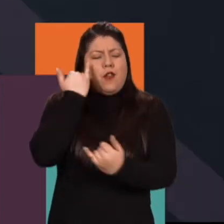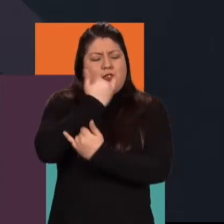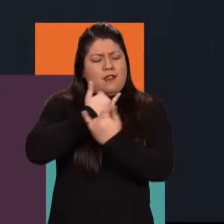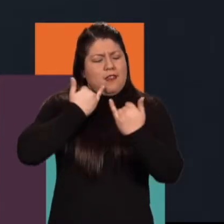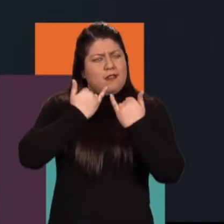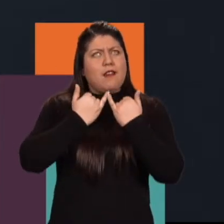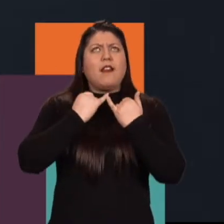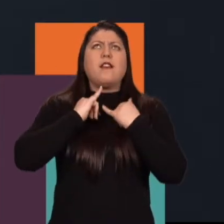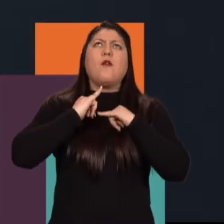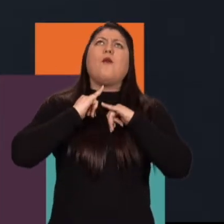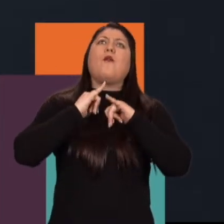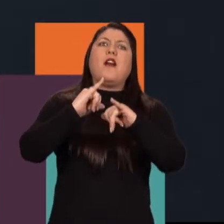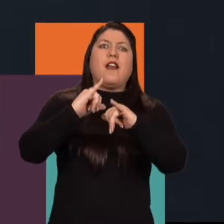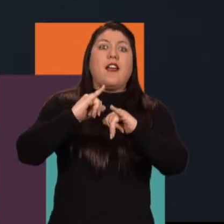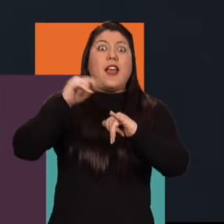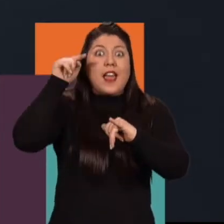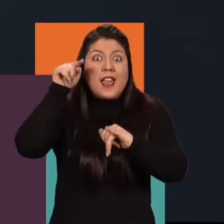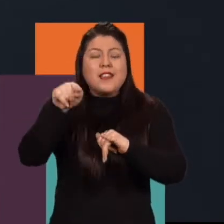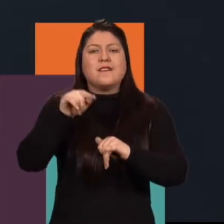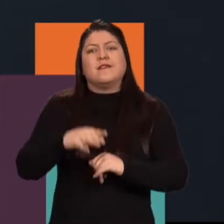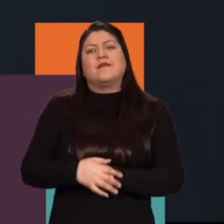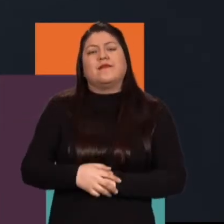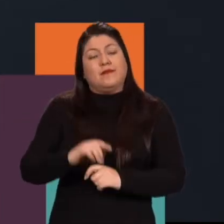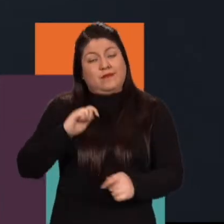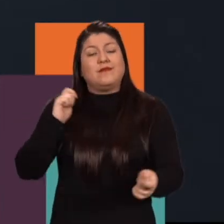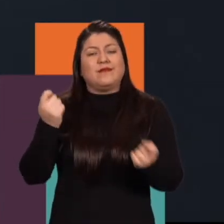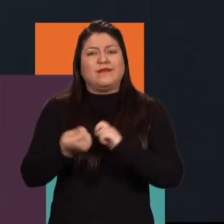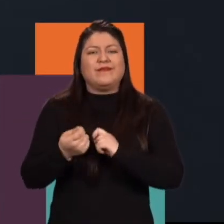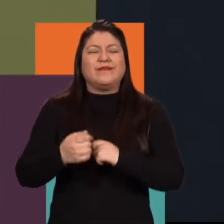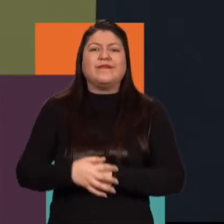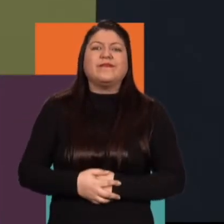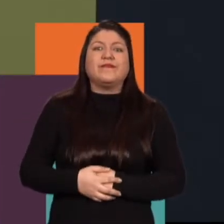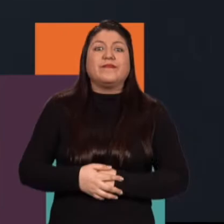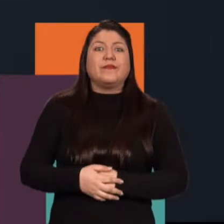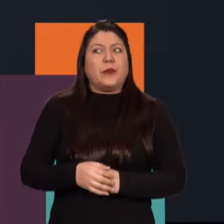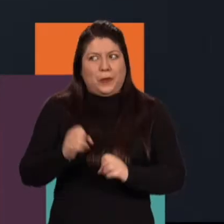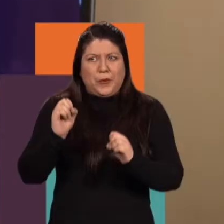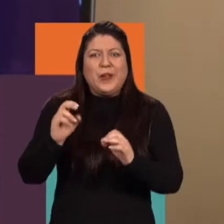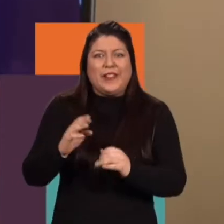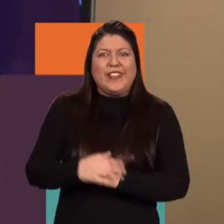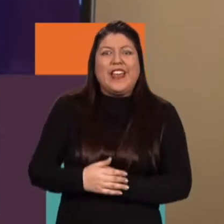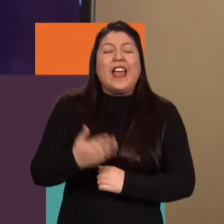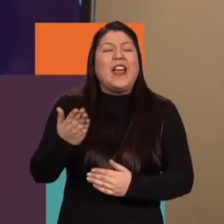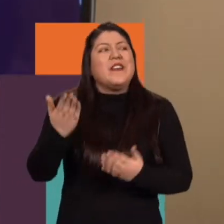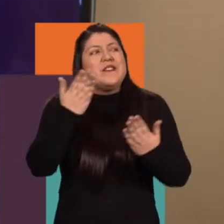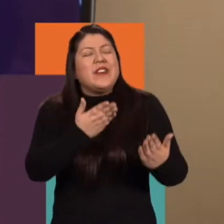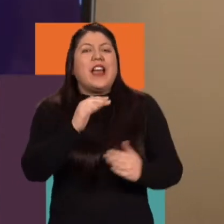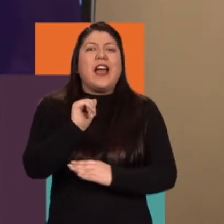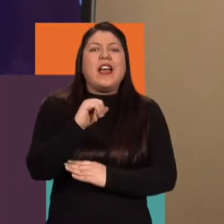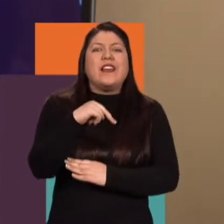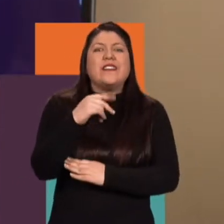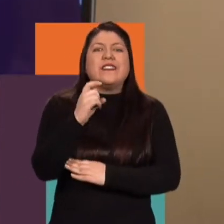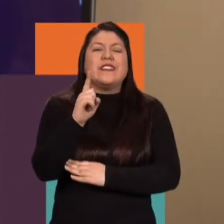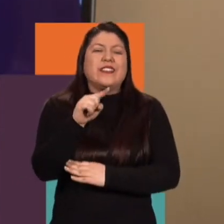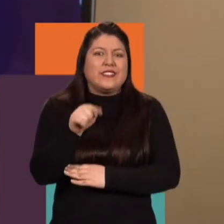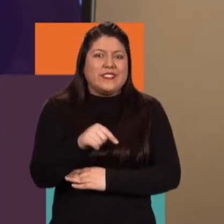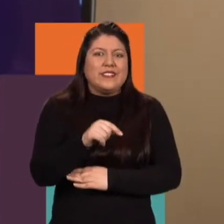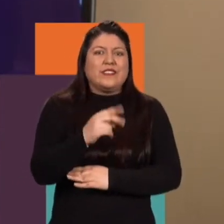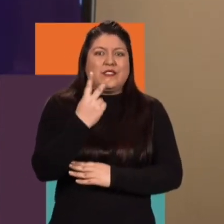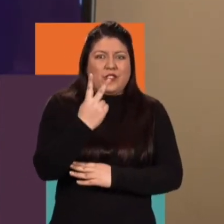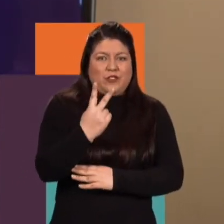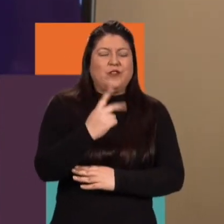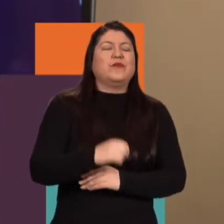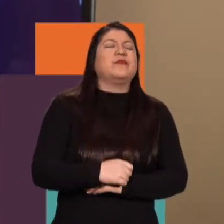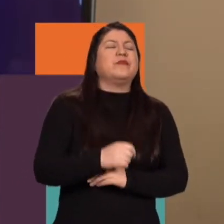podamos ver identificados. Yo creo que ese ha sido como el cambio. Bien, Andrés, las dos